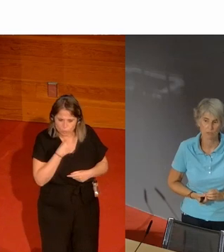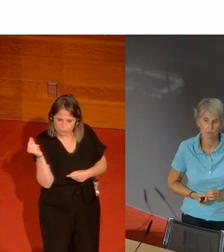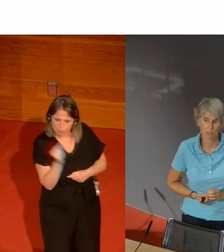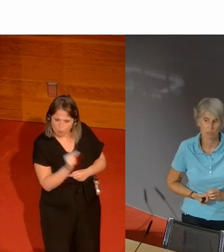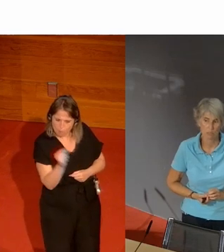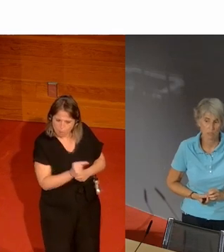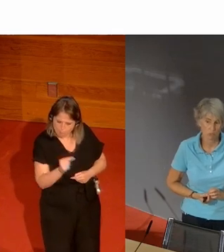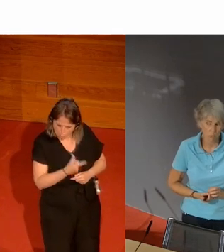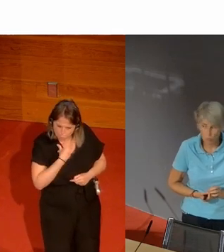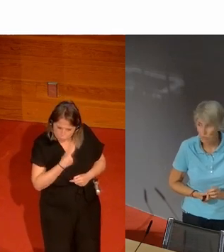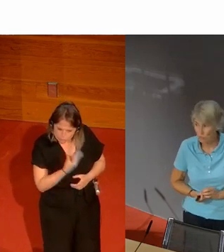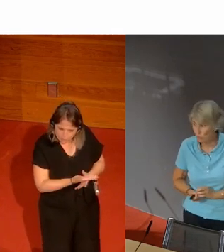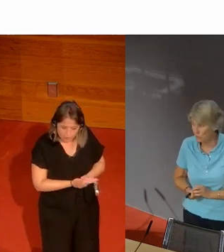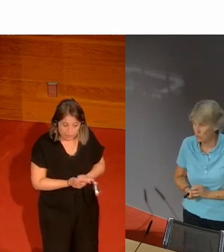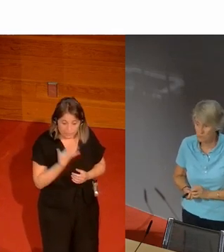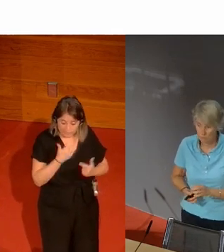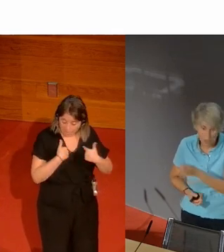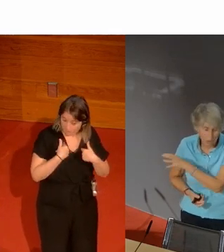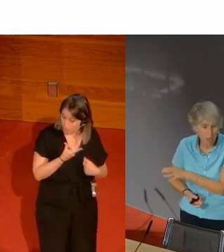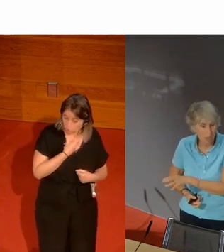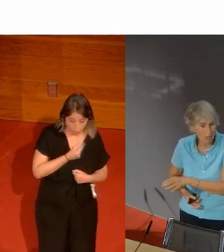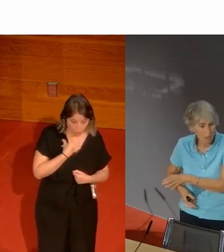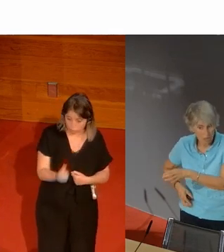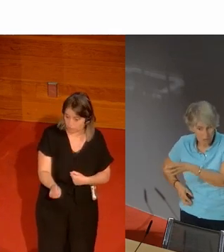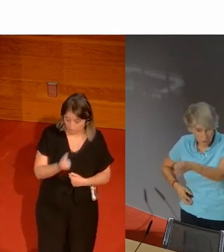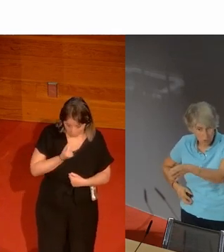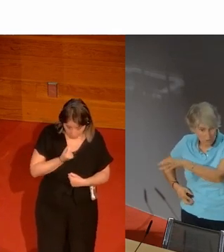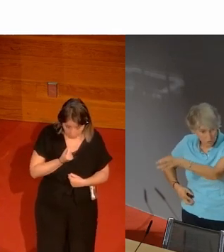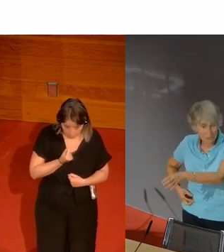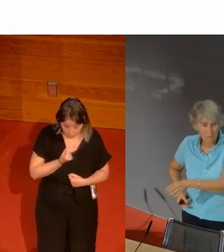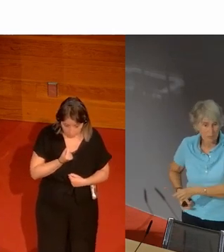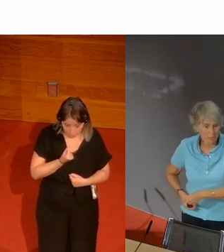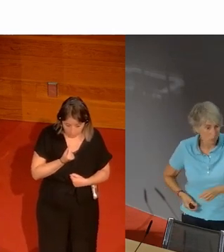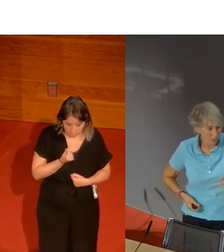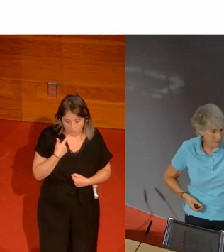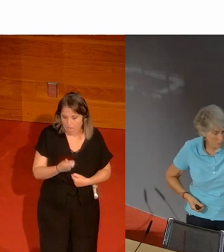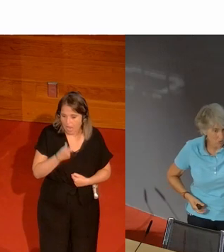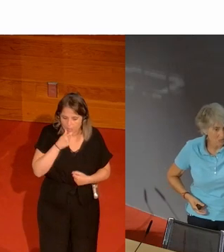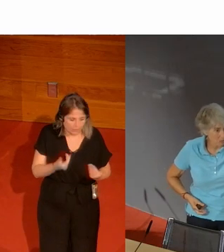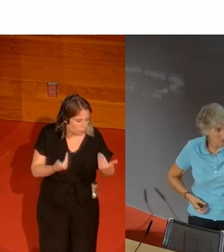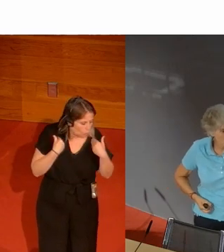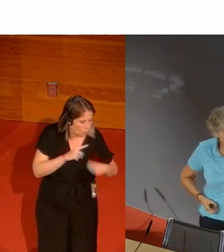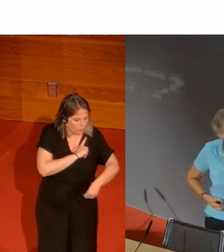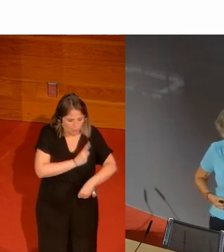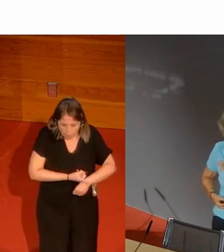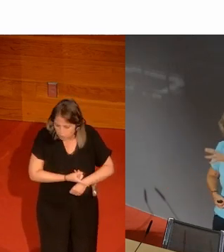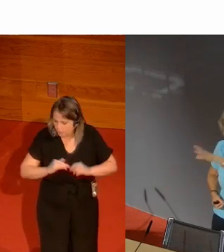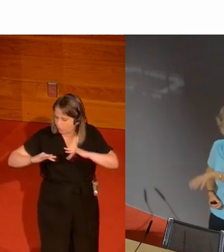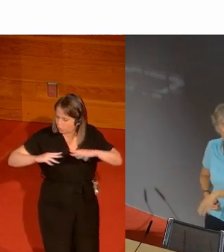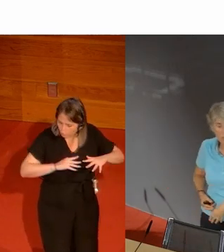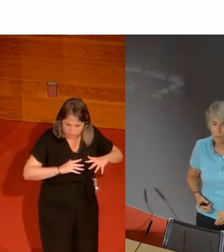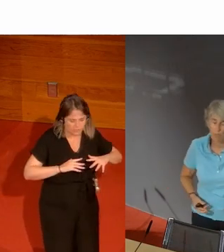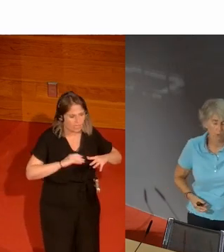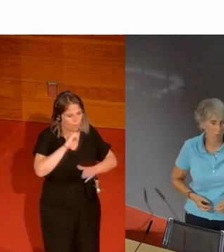les dijeran estas cosas si no te gusta que se lo digan al señor o la señora que está arbitrando o a esta deportista o a esta futbolista o a